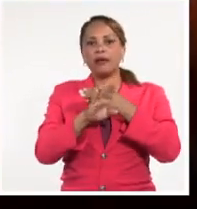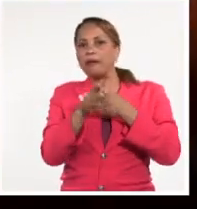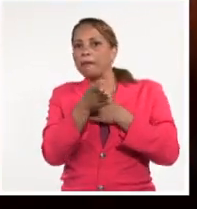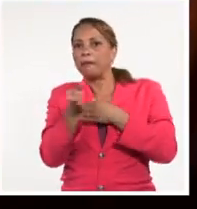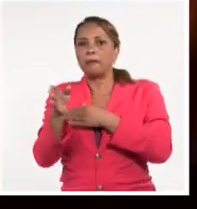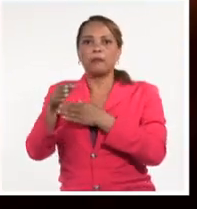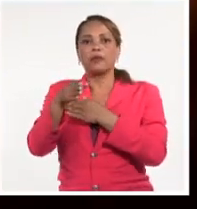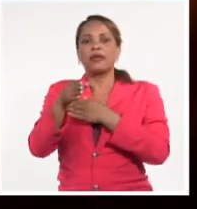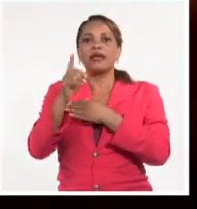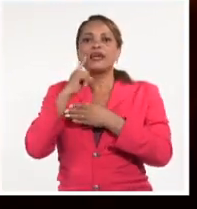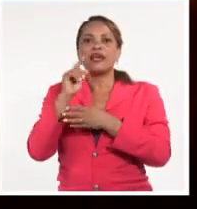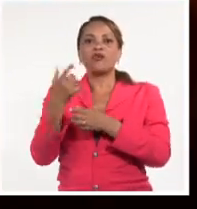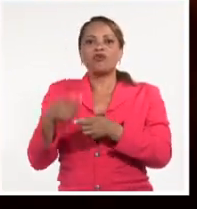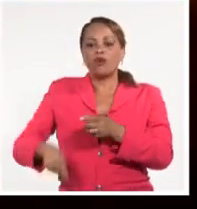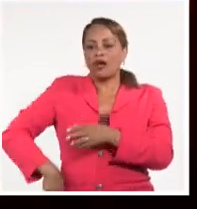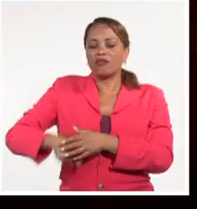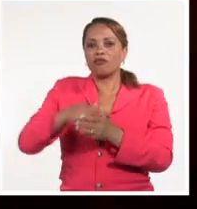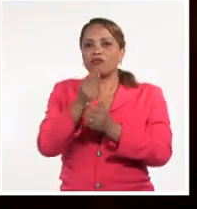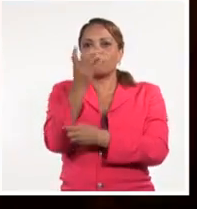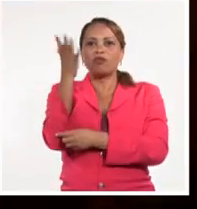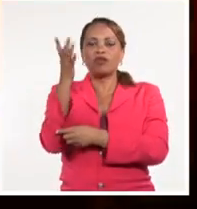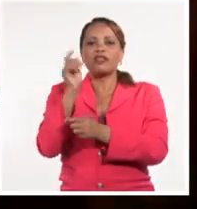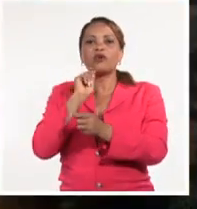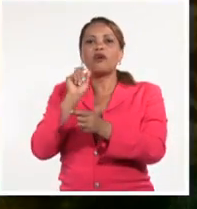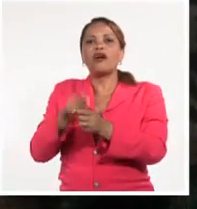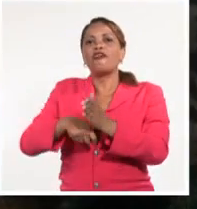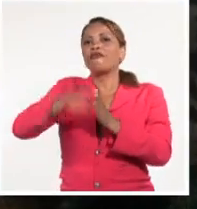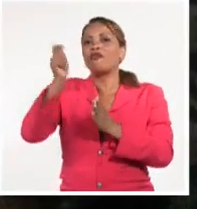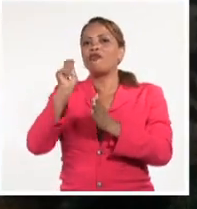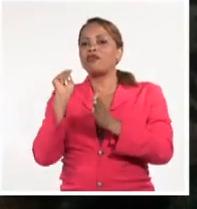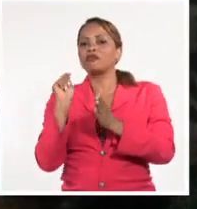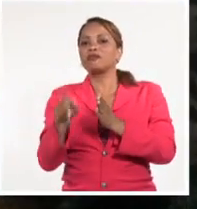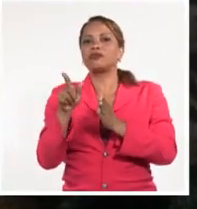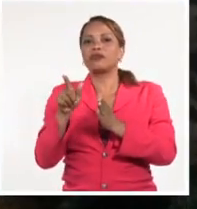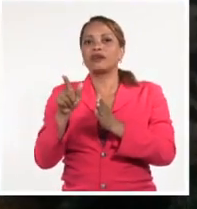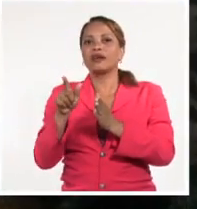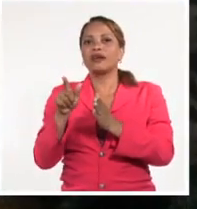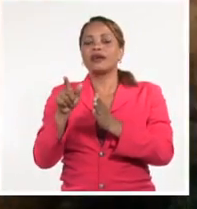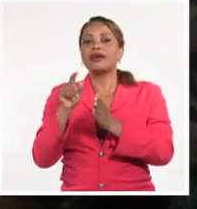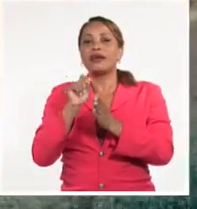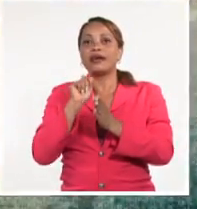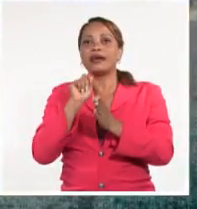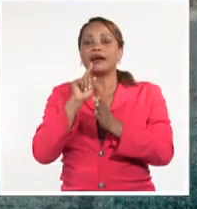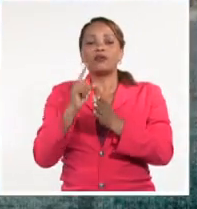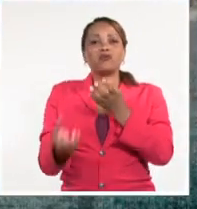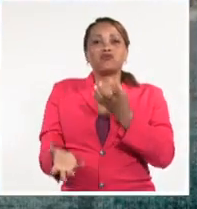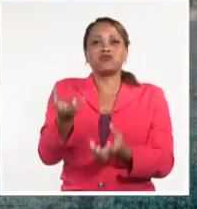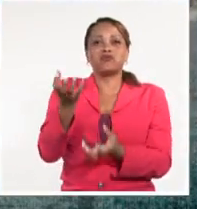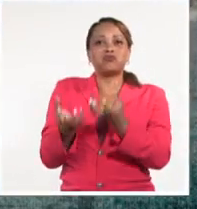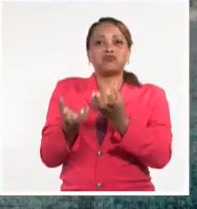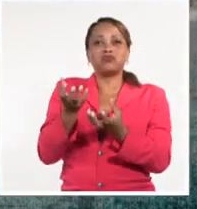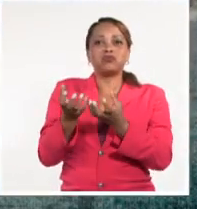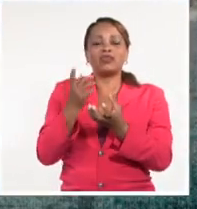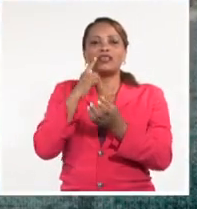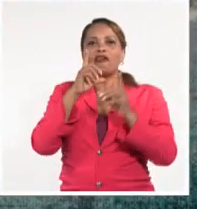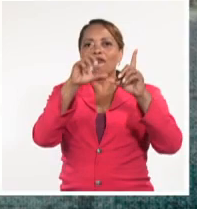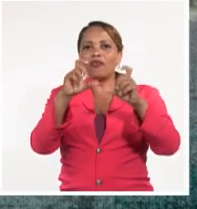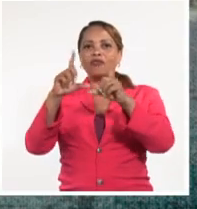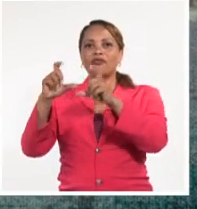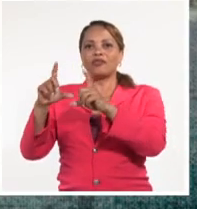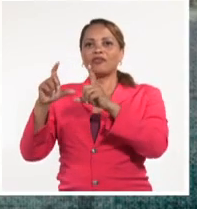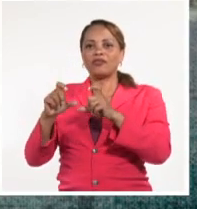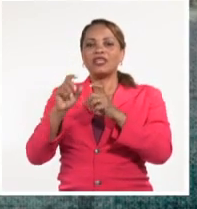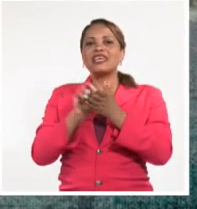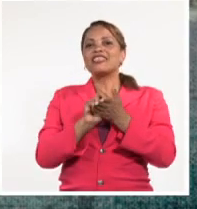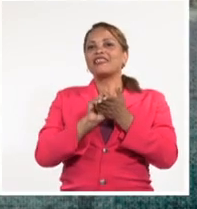y en una penca puse el fósforo. Y cuando incendié el mismo, le tiré fotos. Yo